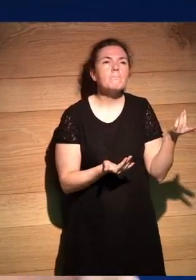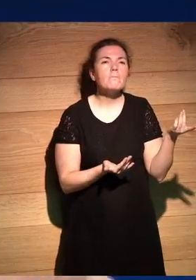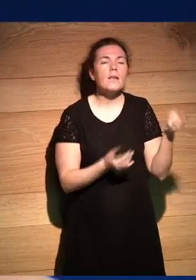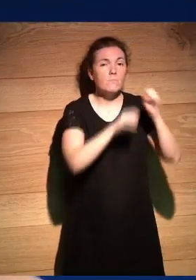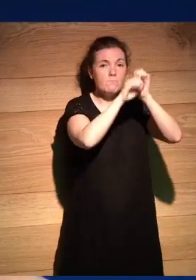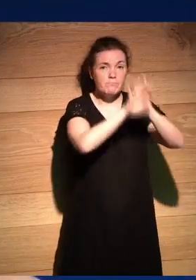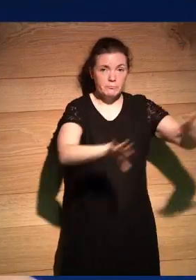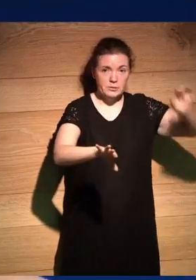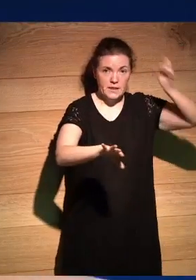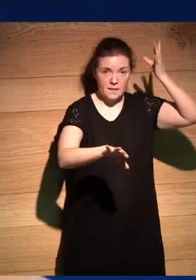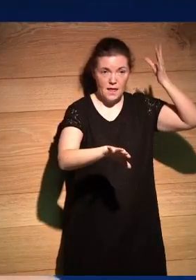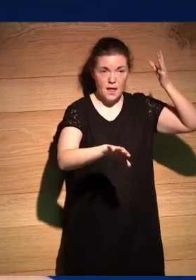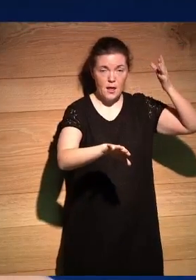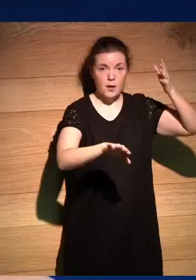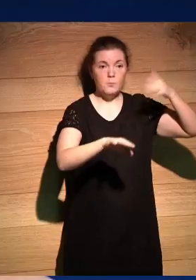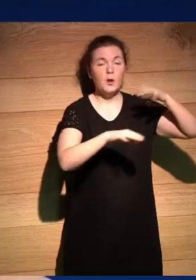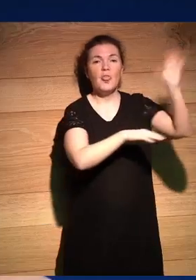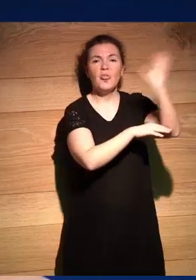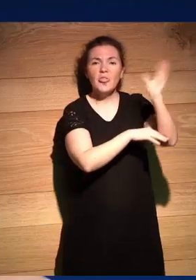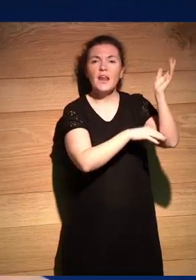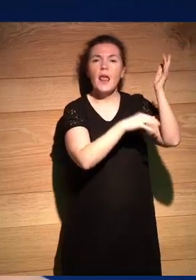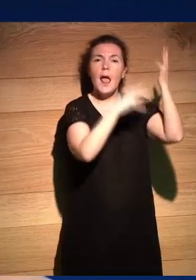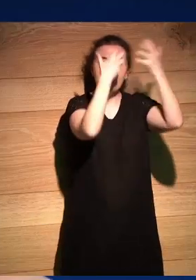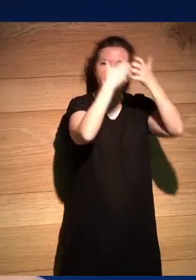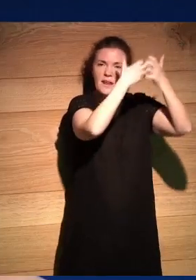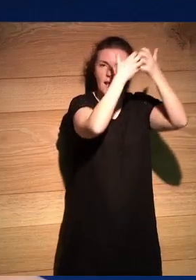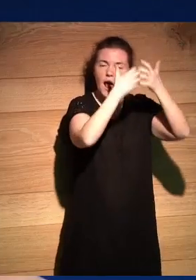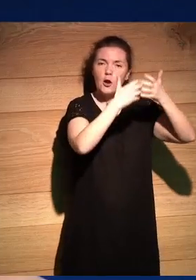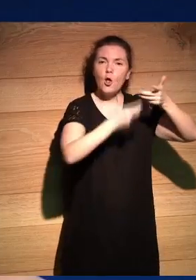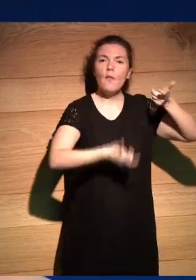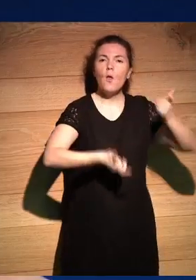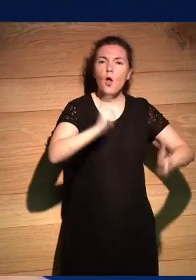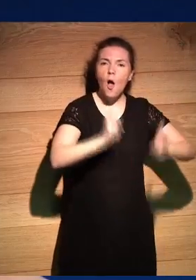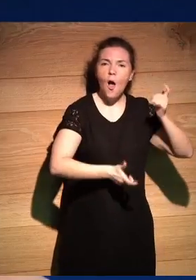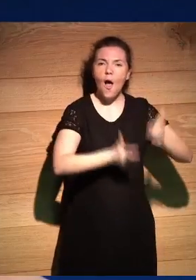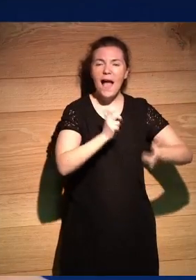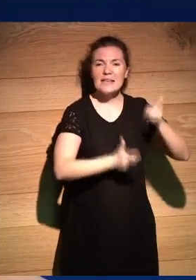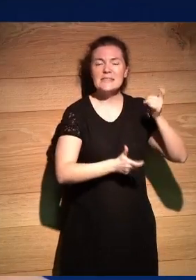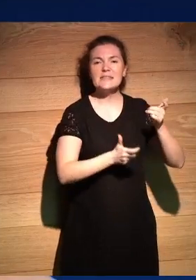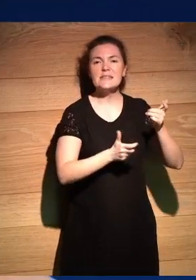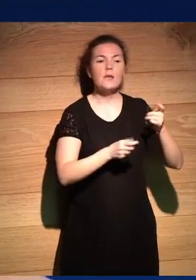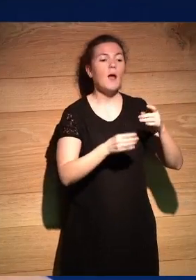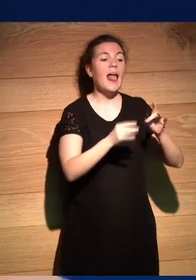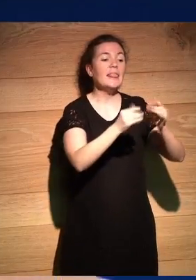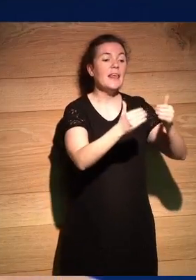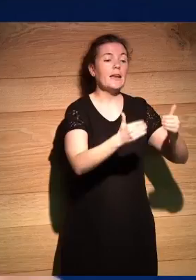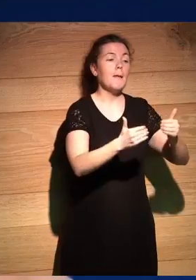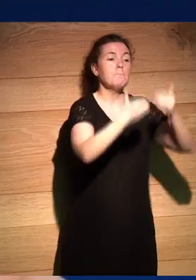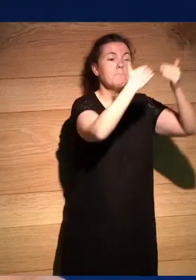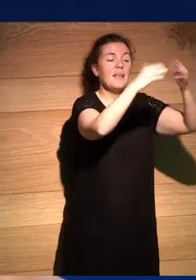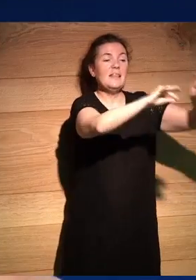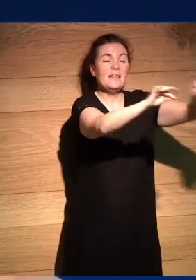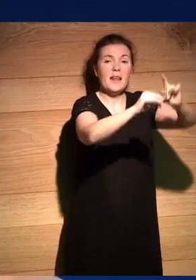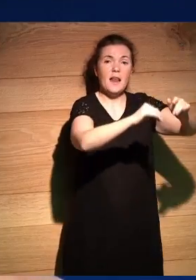expandida por todo el cine norteamericano por el western del no man's land ¿no? como esa tierra de nadie